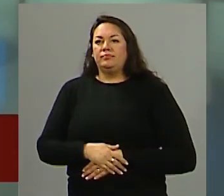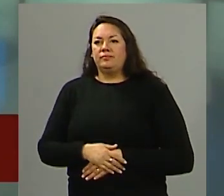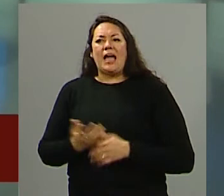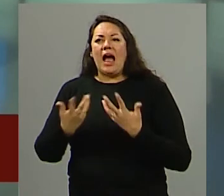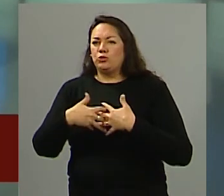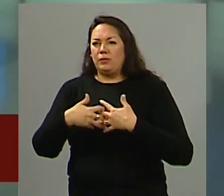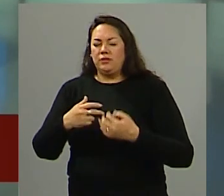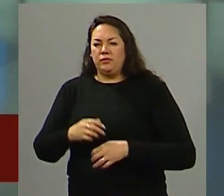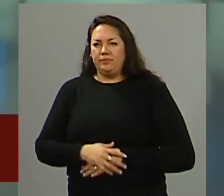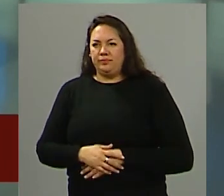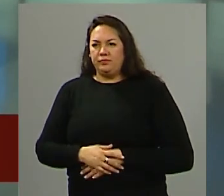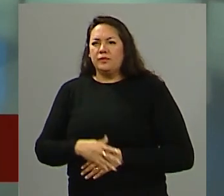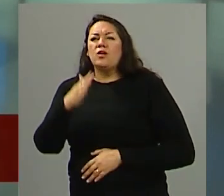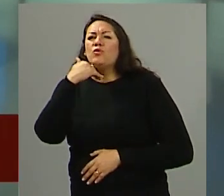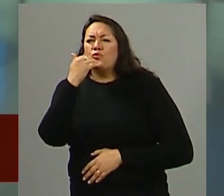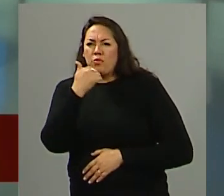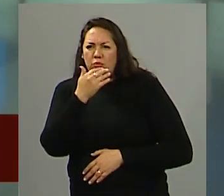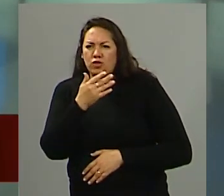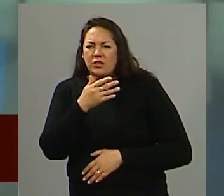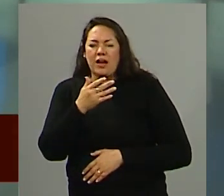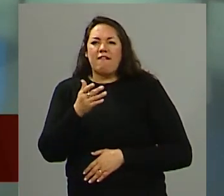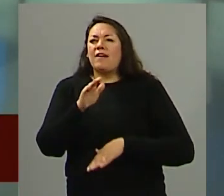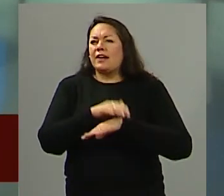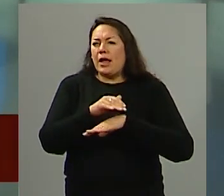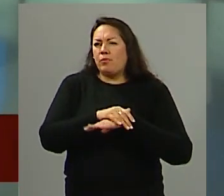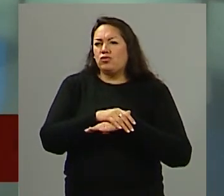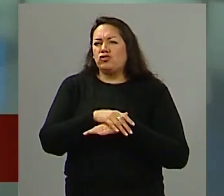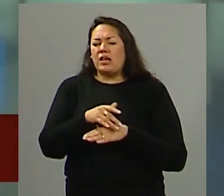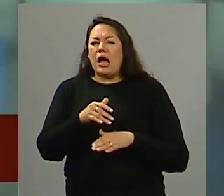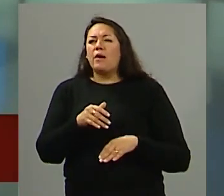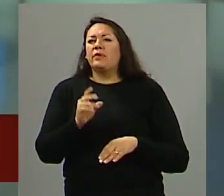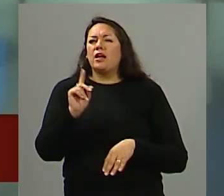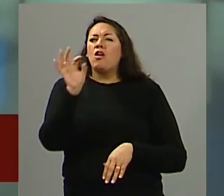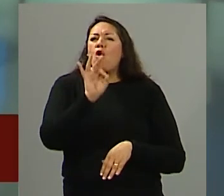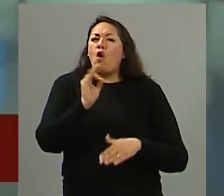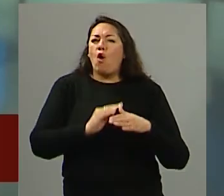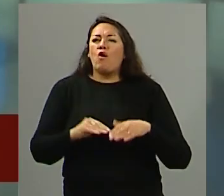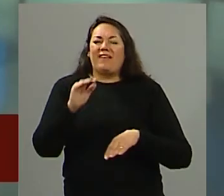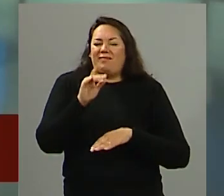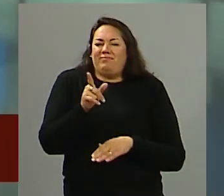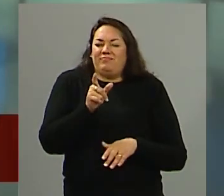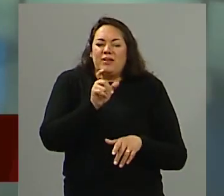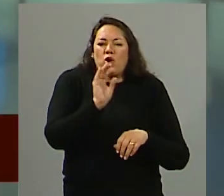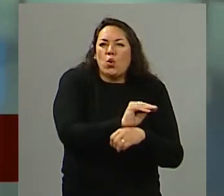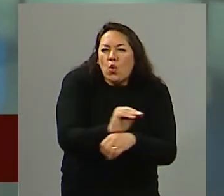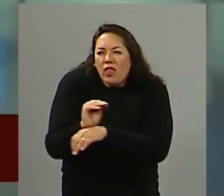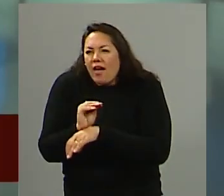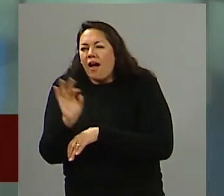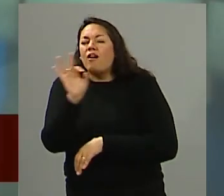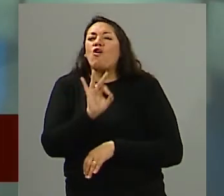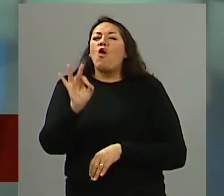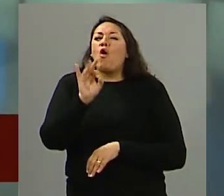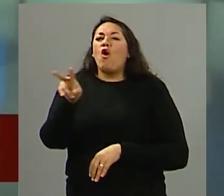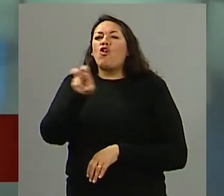correspondiente independientemente de quien era el progenitor que generaba el derecho al cobro y